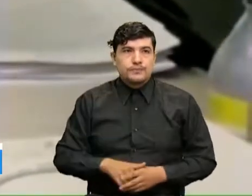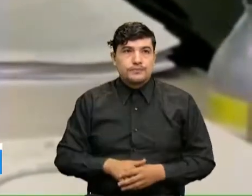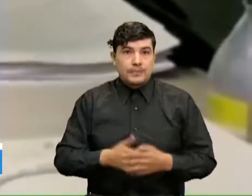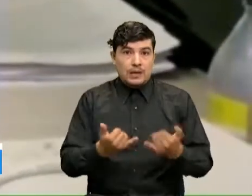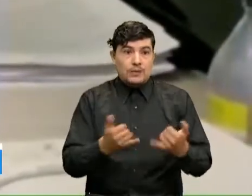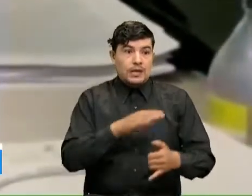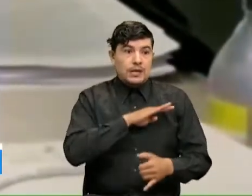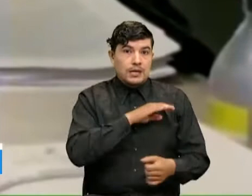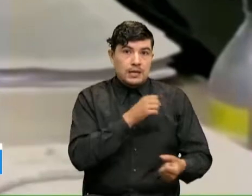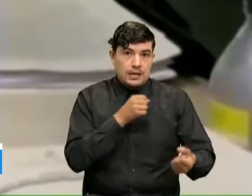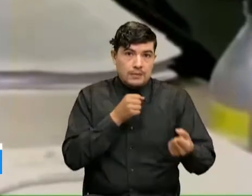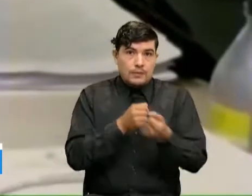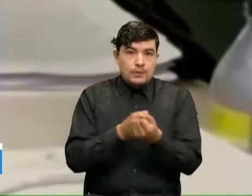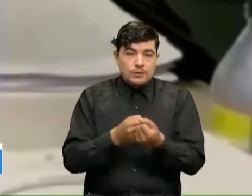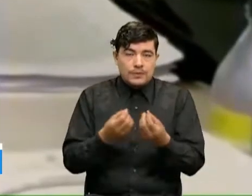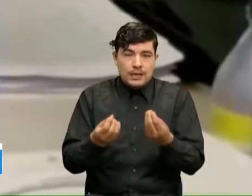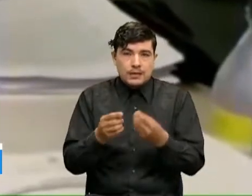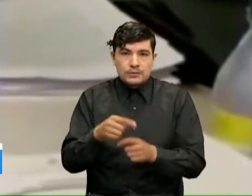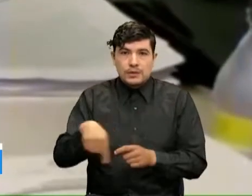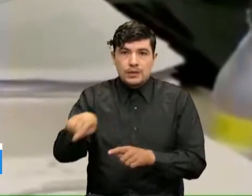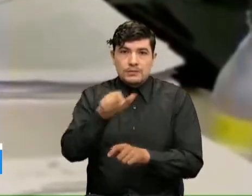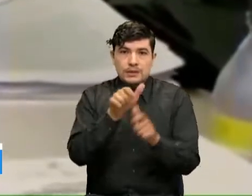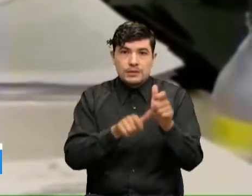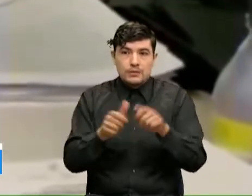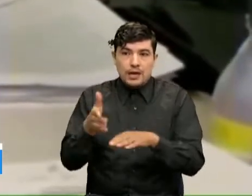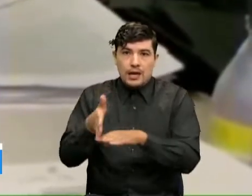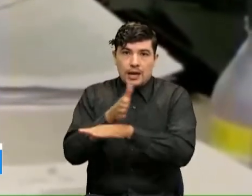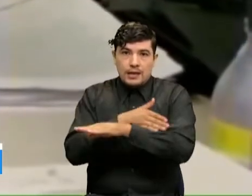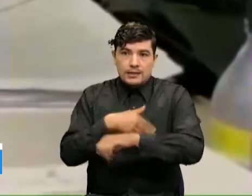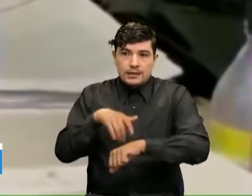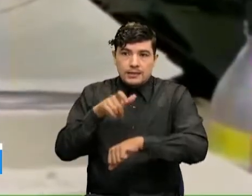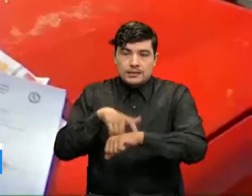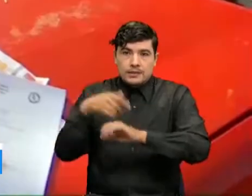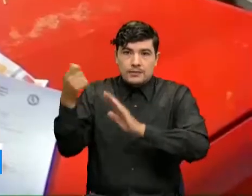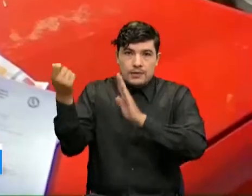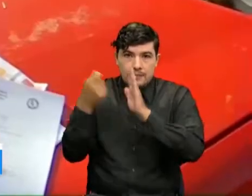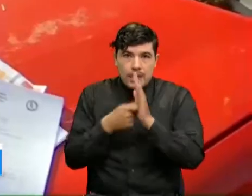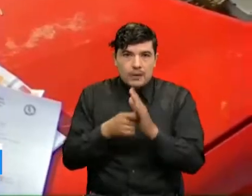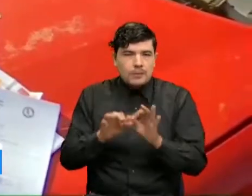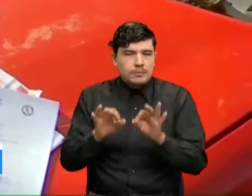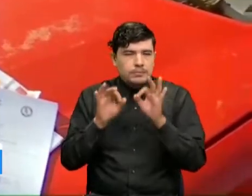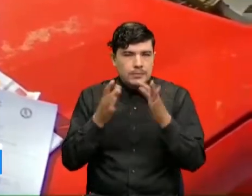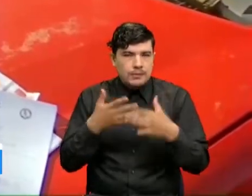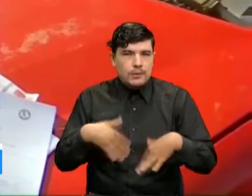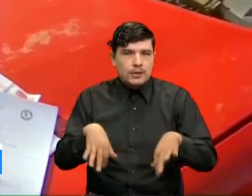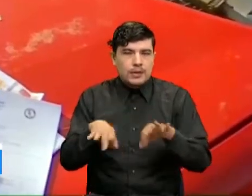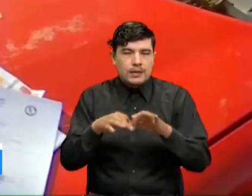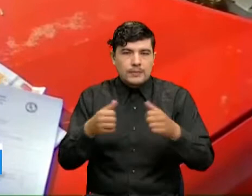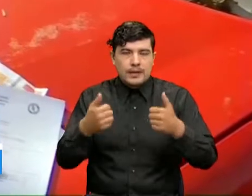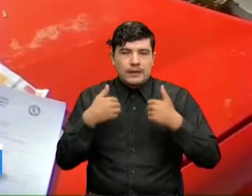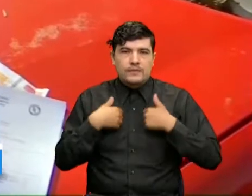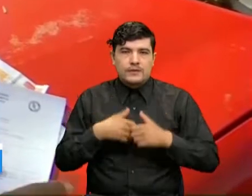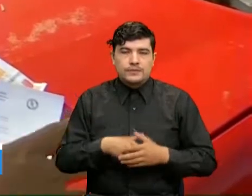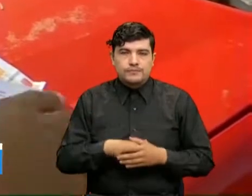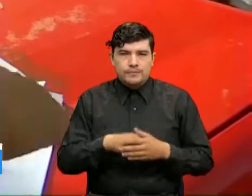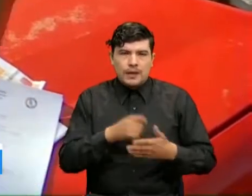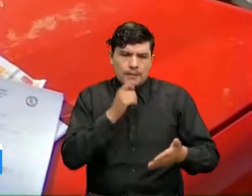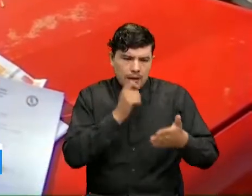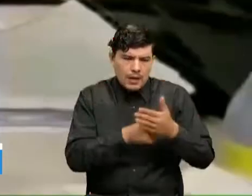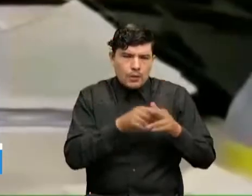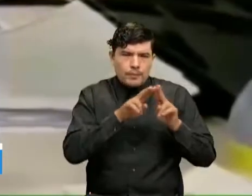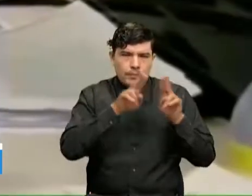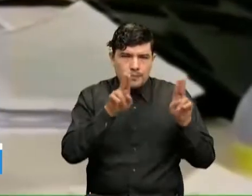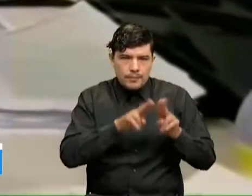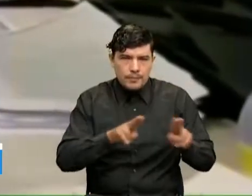importantes de pronto pago y la presentación de la declaración privada del año 2020. El pago se podrá realizar de forma virtual y cuenta con algunos